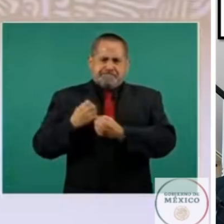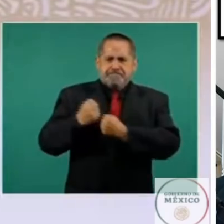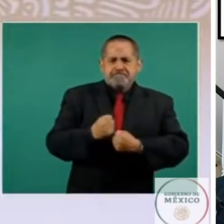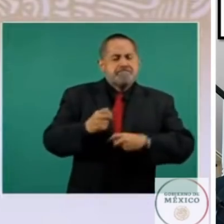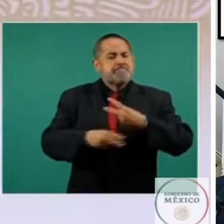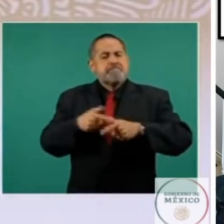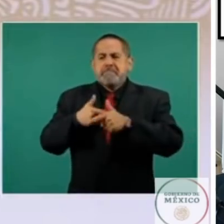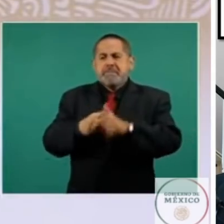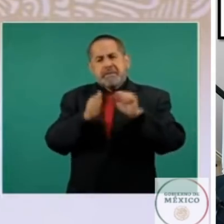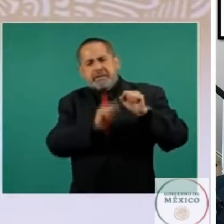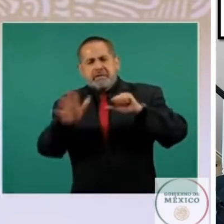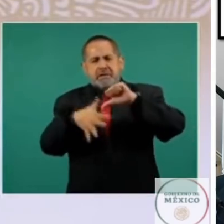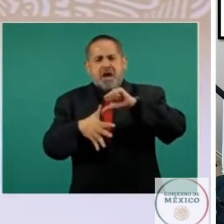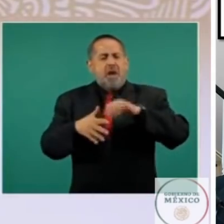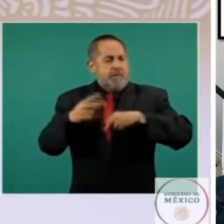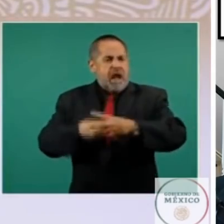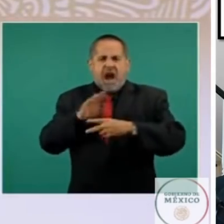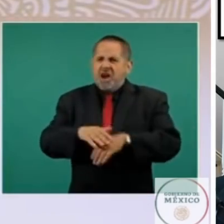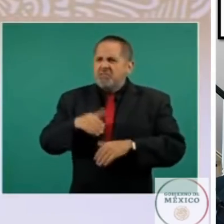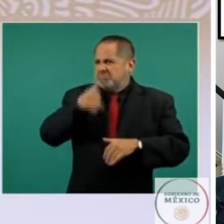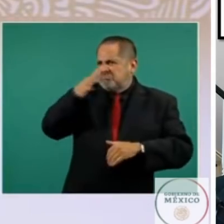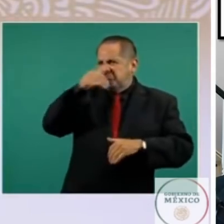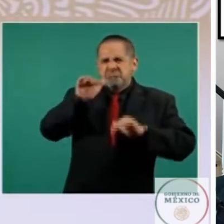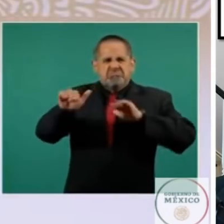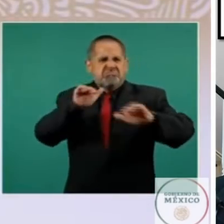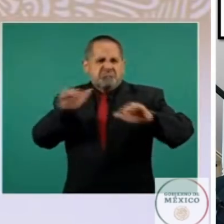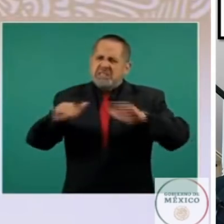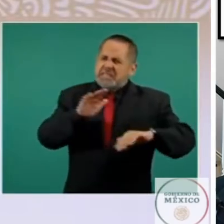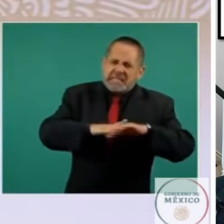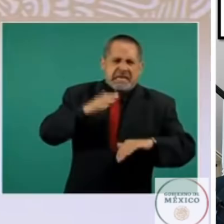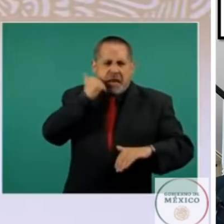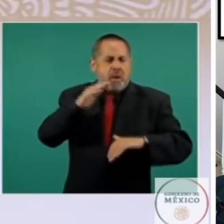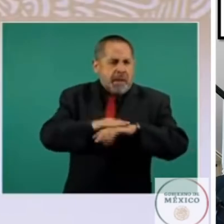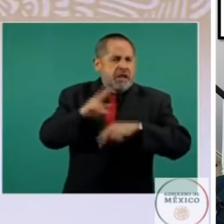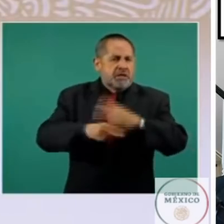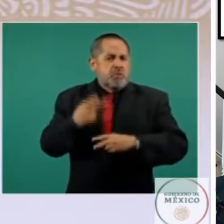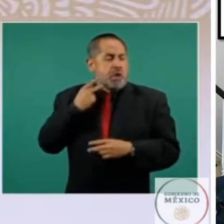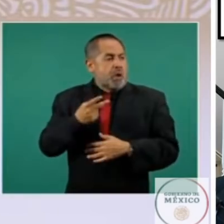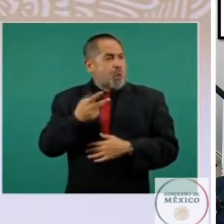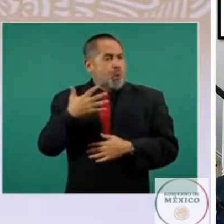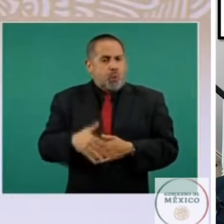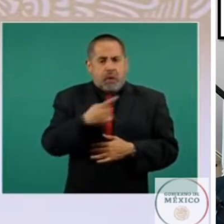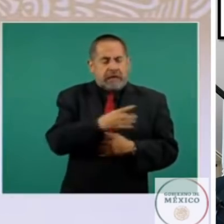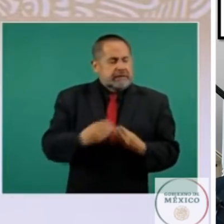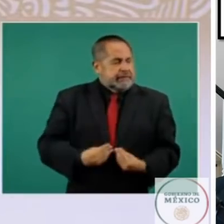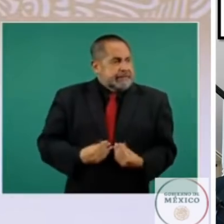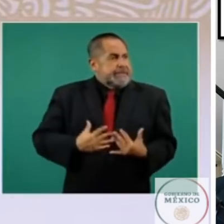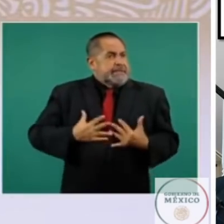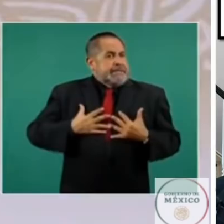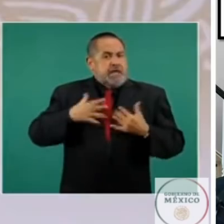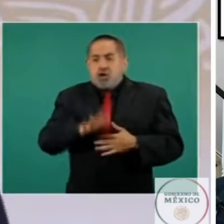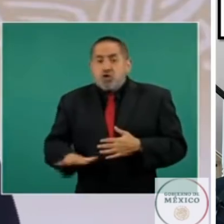otros tiempos porque Fidel Castro cuando convivió con Borolas Felipe